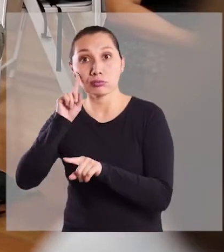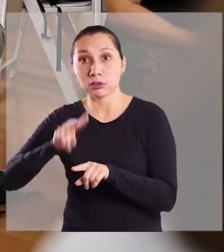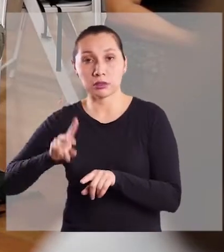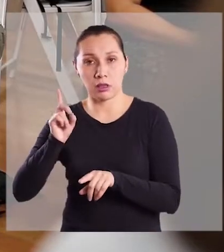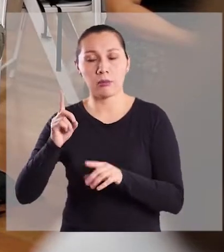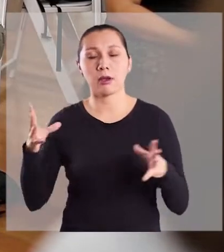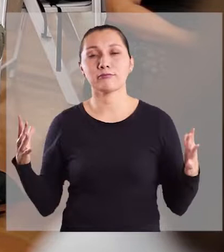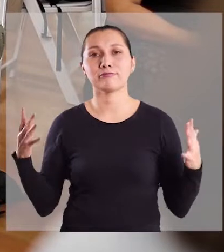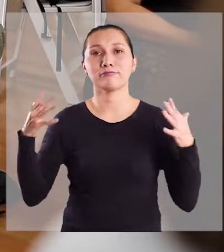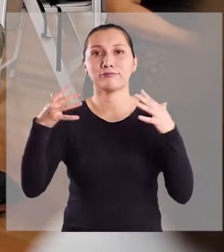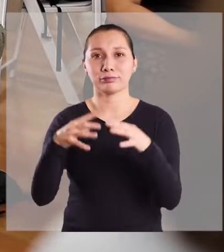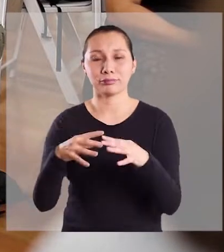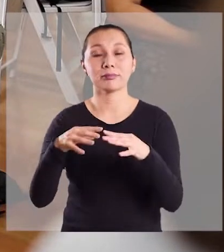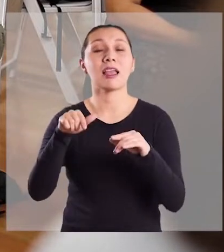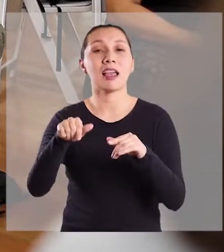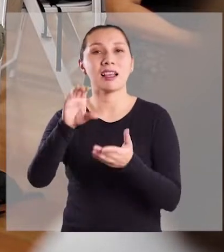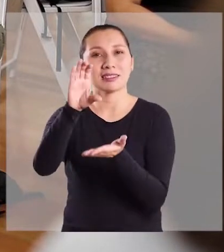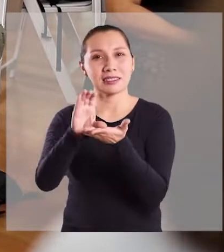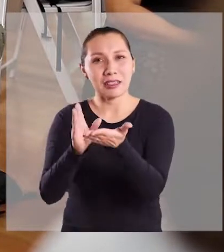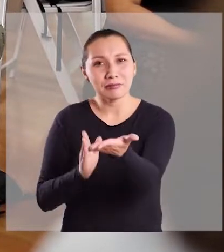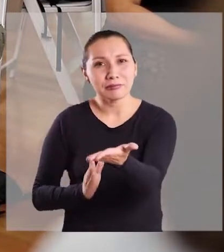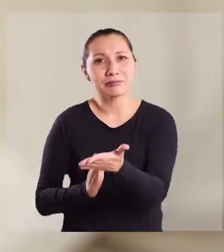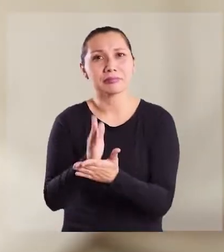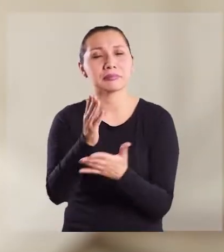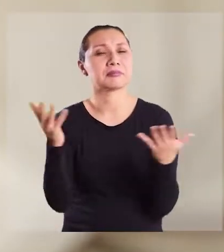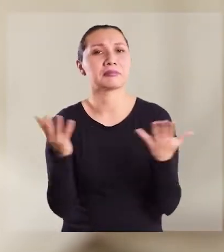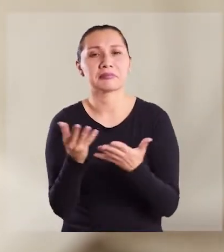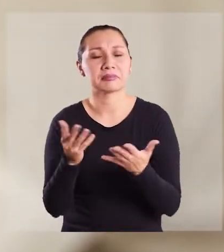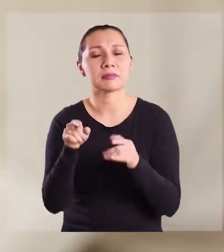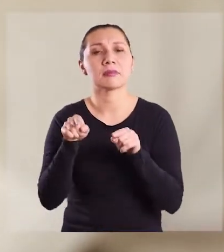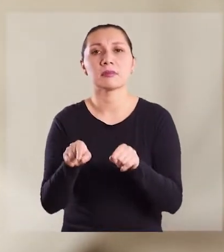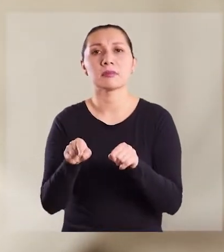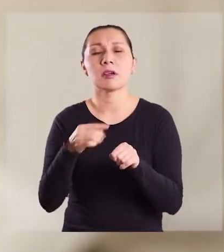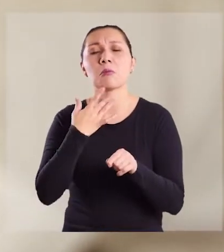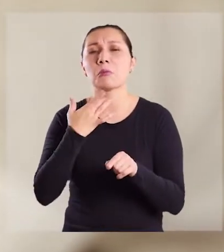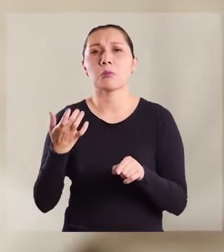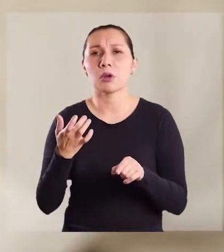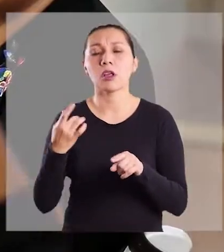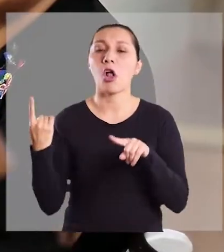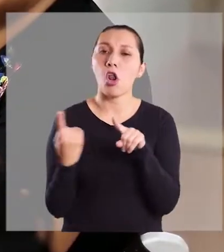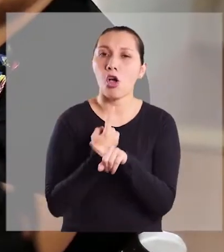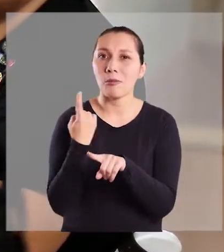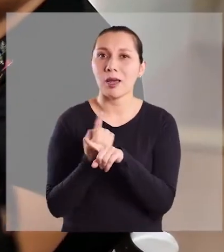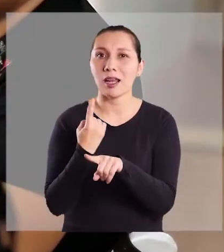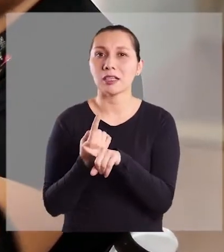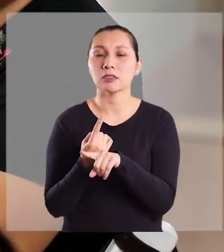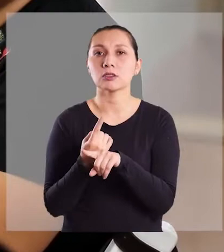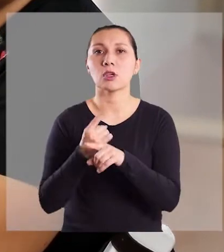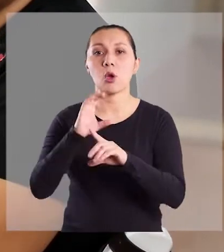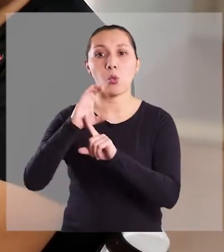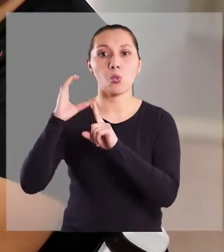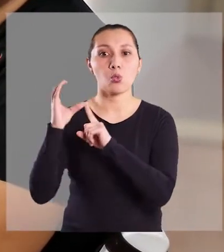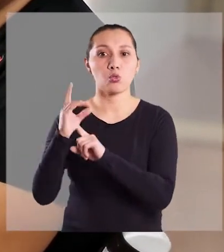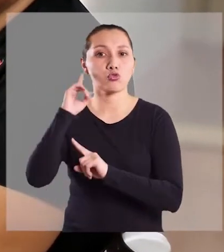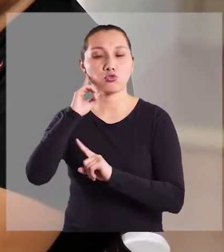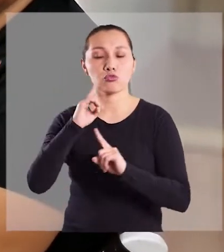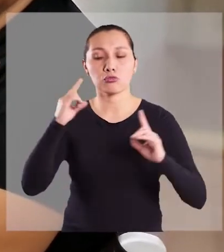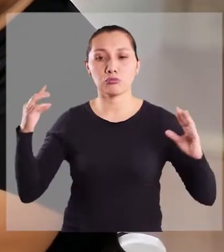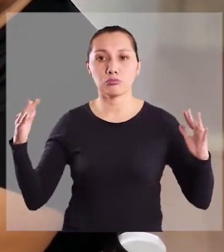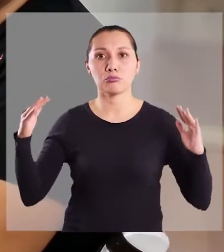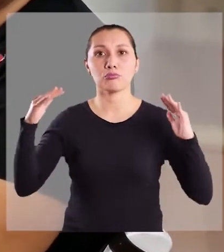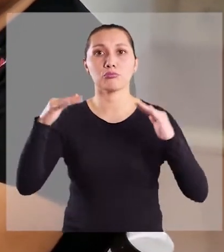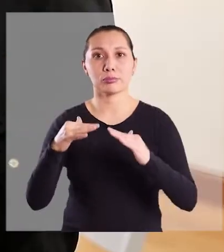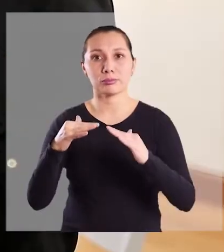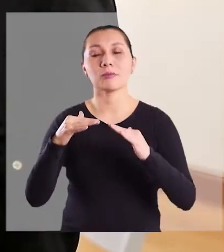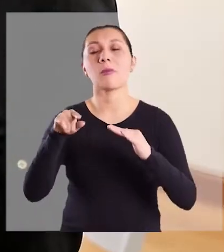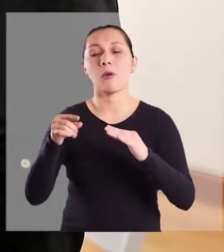artistas sin discapacidad. El Centro nace producto de una conversación con la cultura sorda